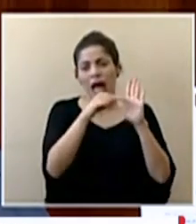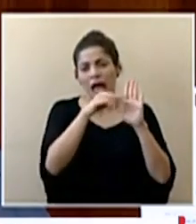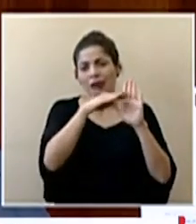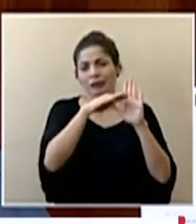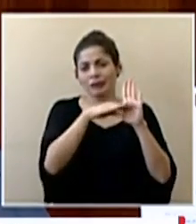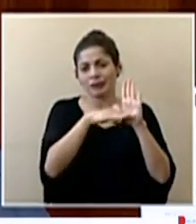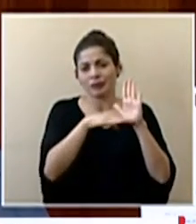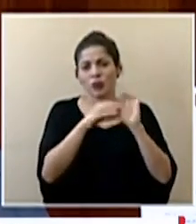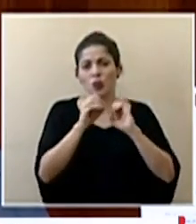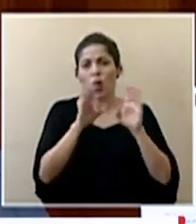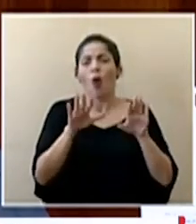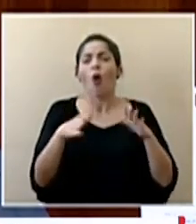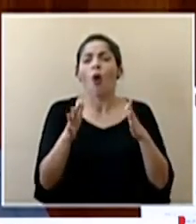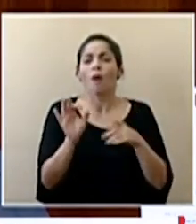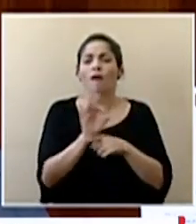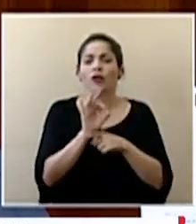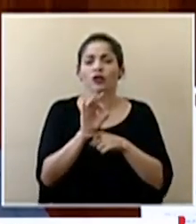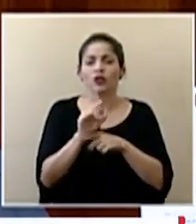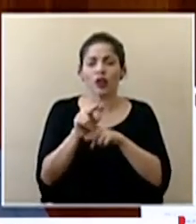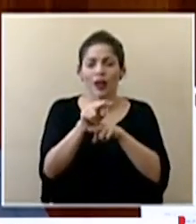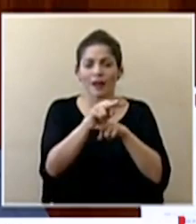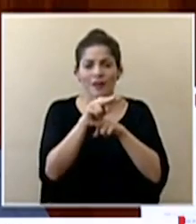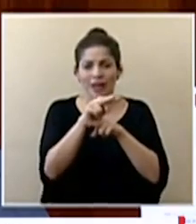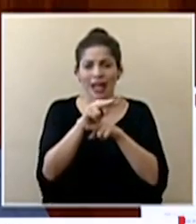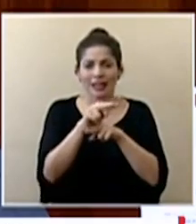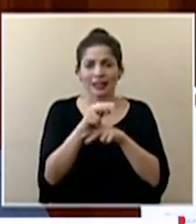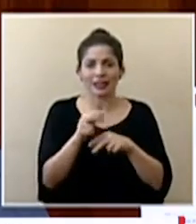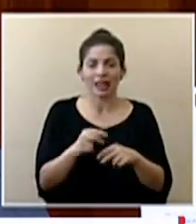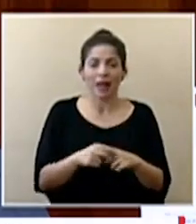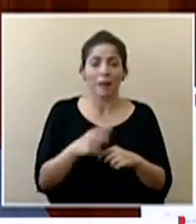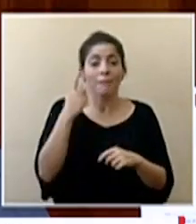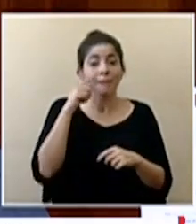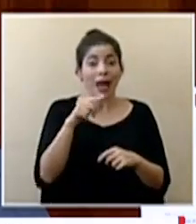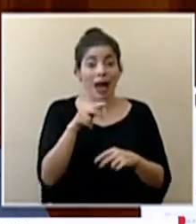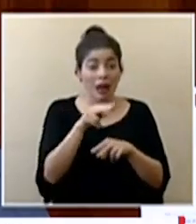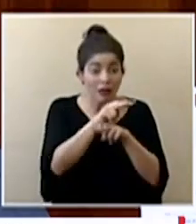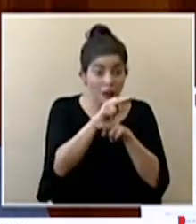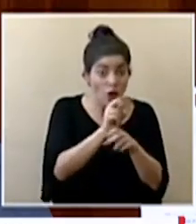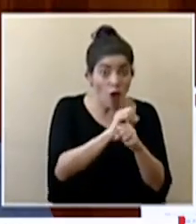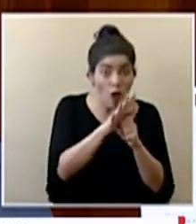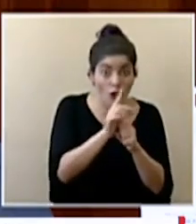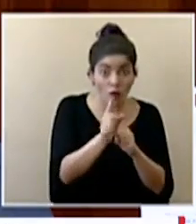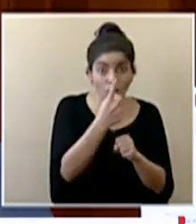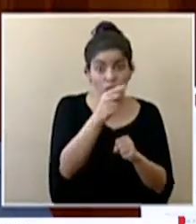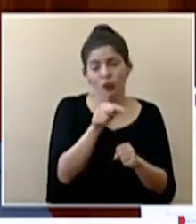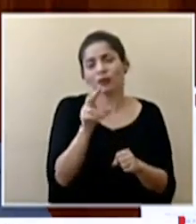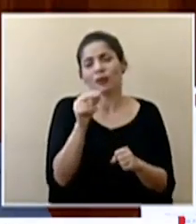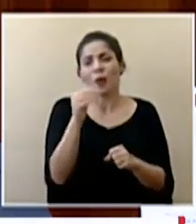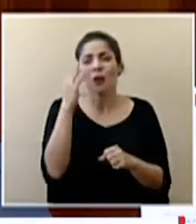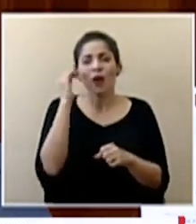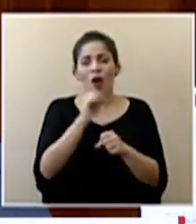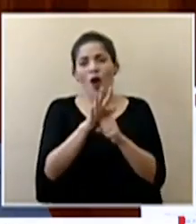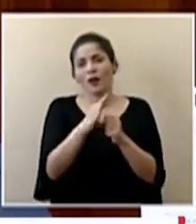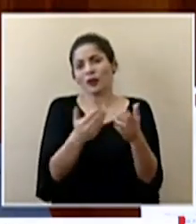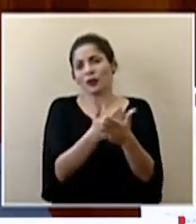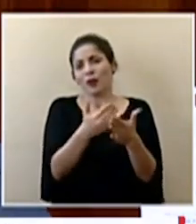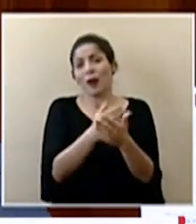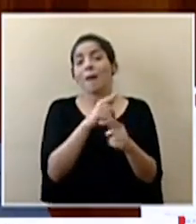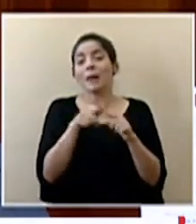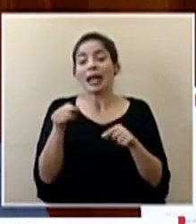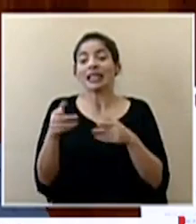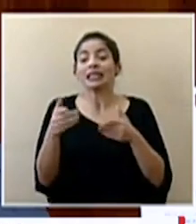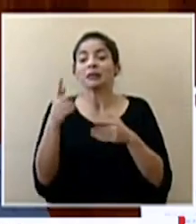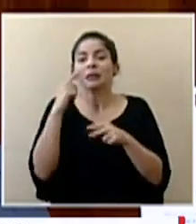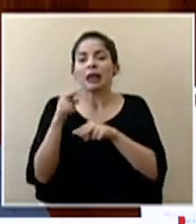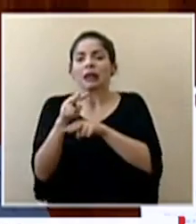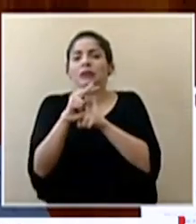el sistema de vigilancia sentinela como le digo eso está hecho incluso no para vigilar COVID-19 porque el COVID-19 es algo nuevo pero sí para vigilar